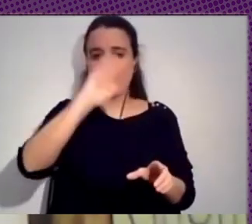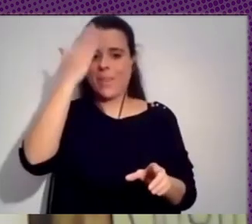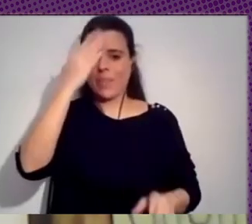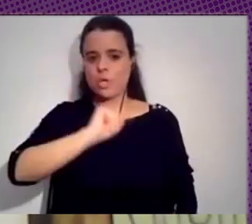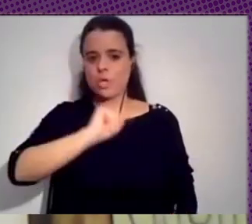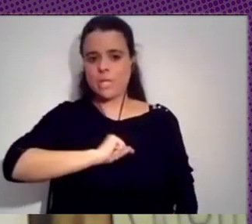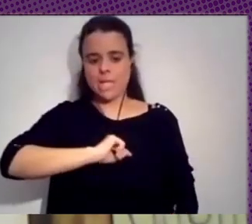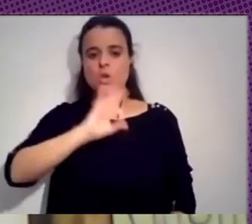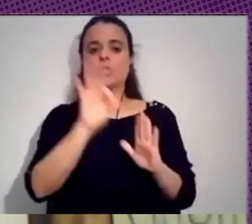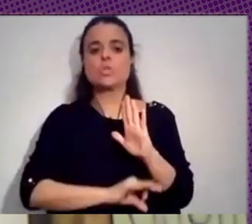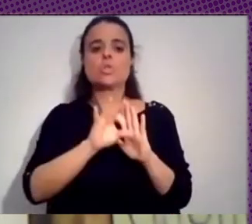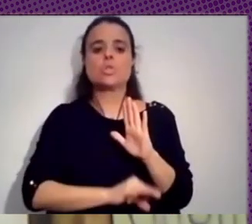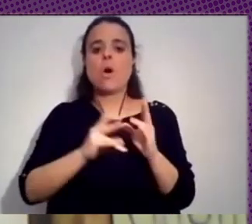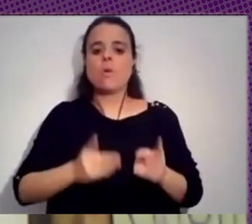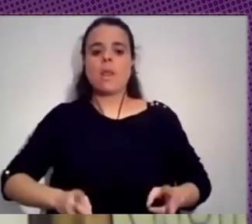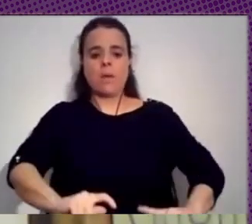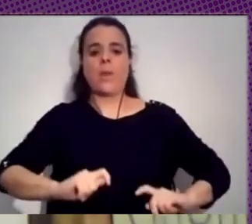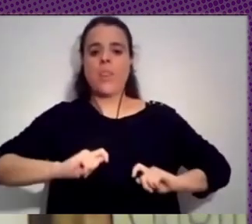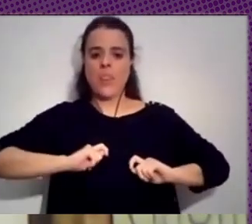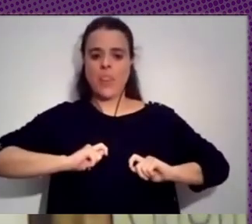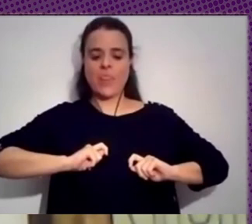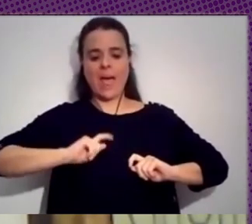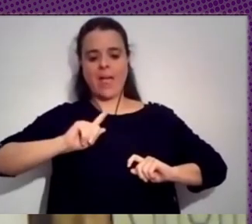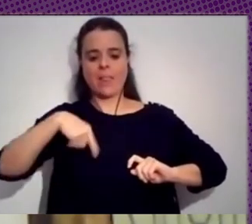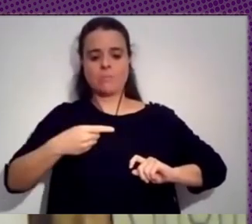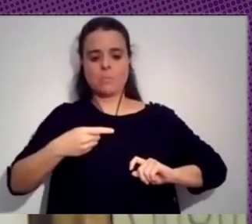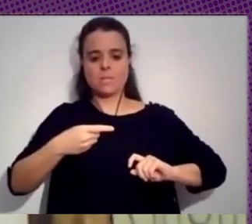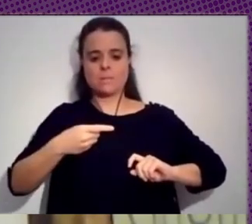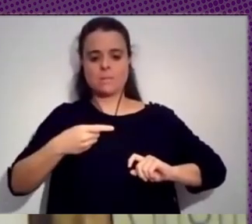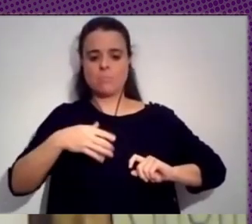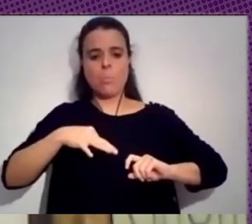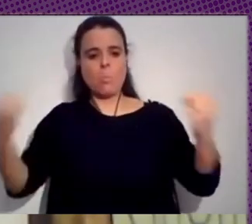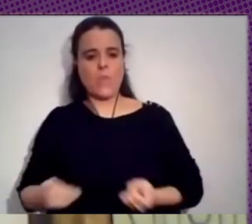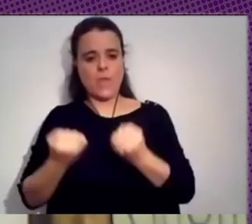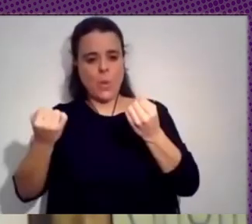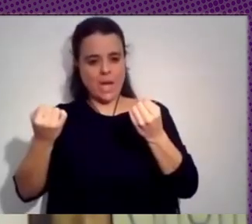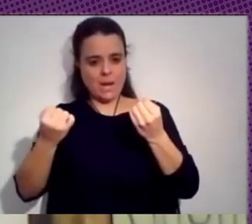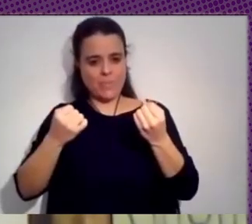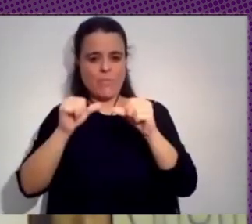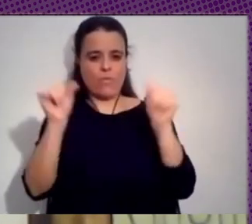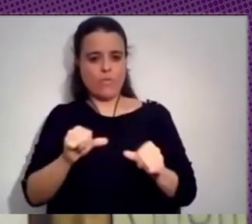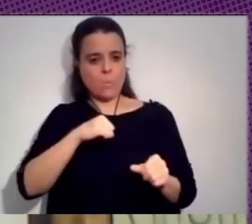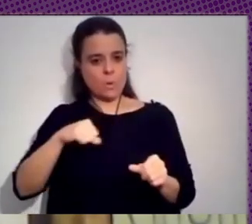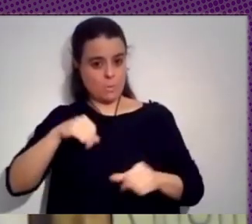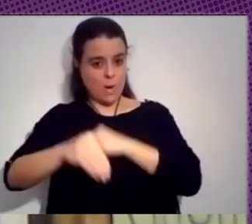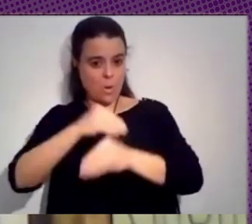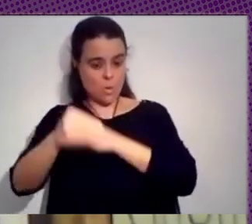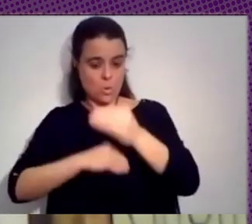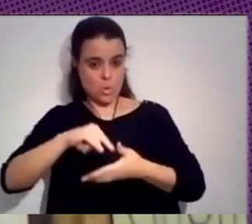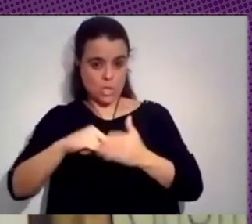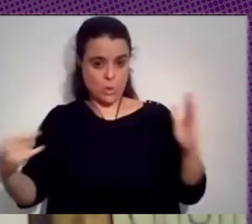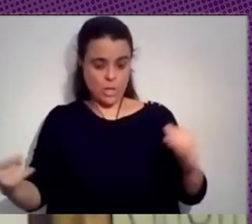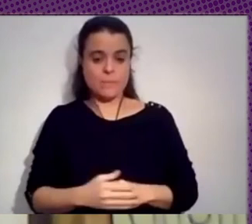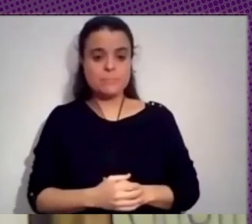nos dan un campo de acción para la construcción de autonomías en el uso de tecnologías así que lo que sí hay es que